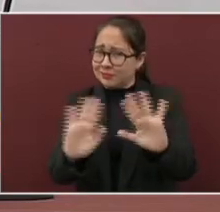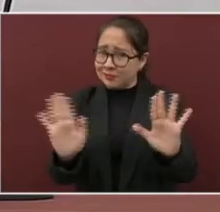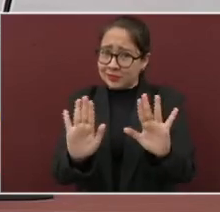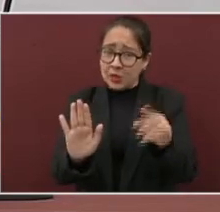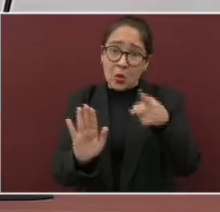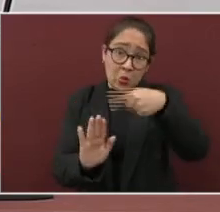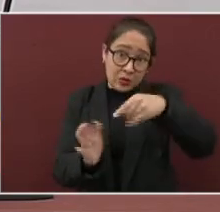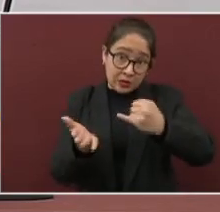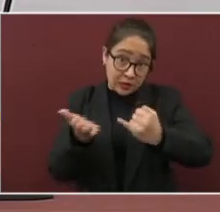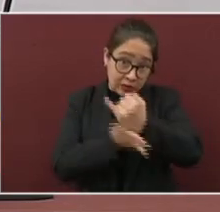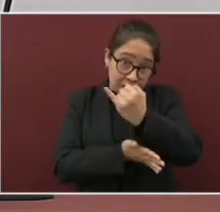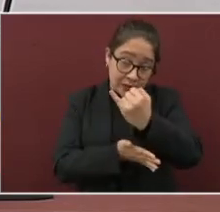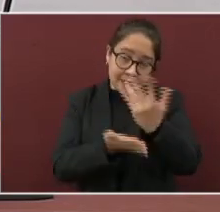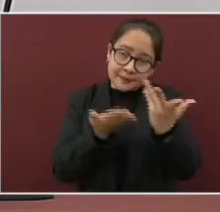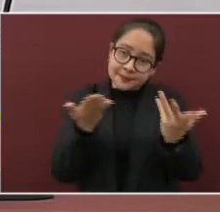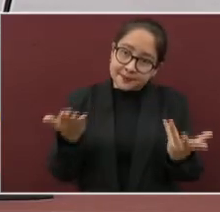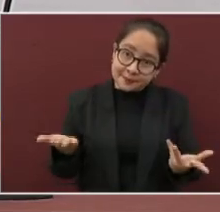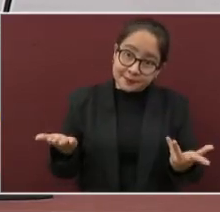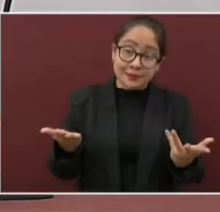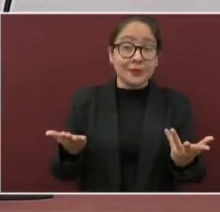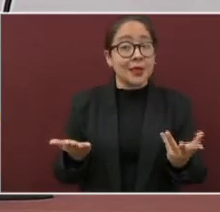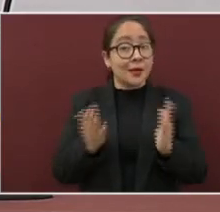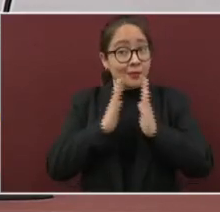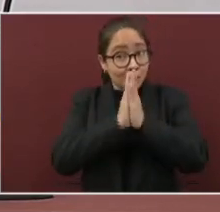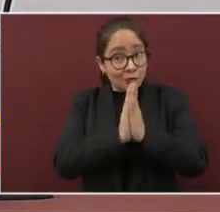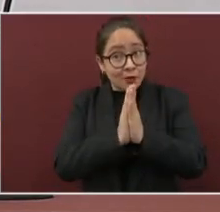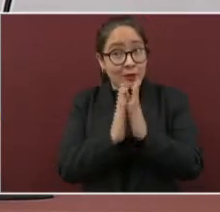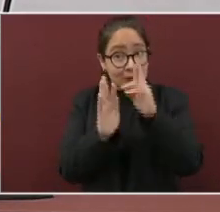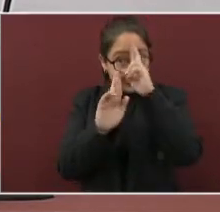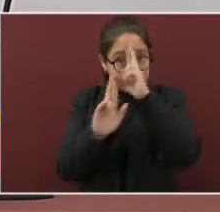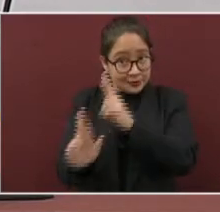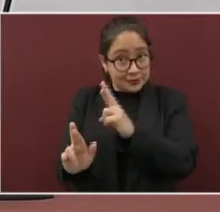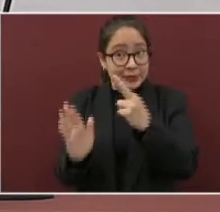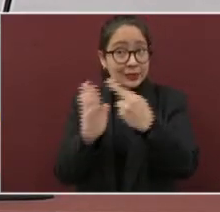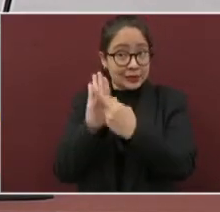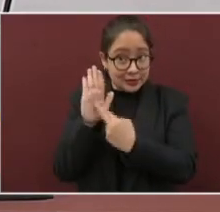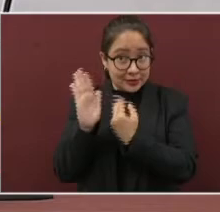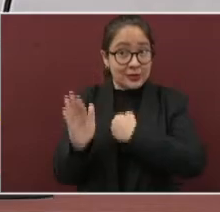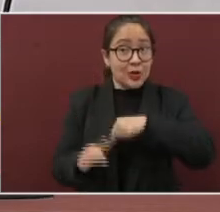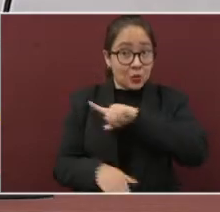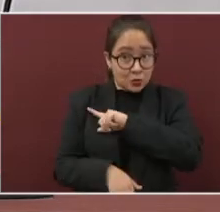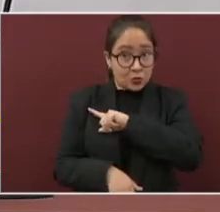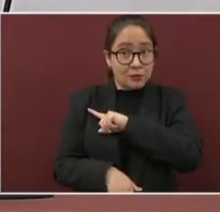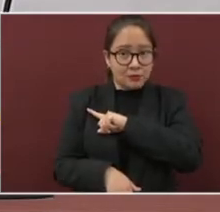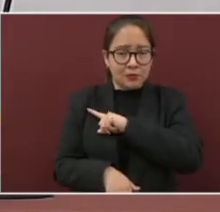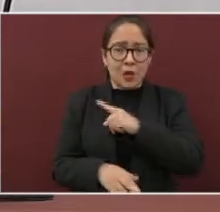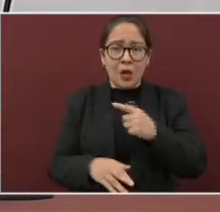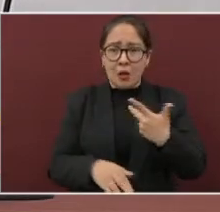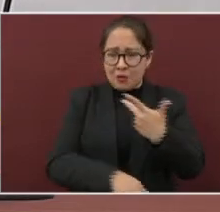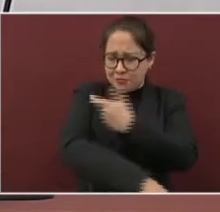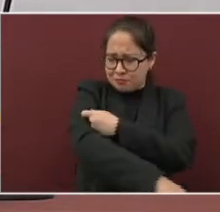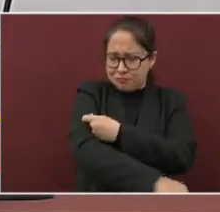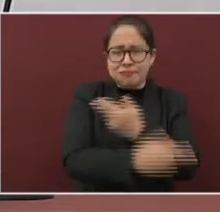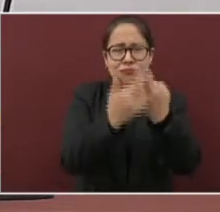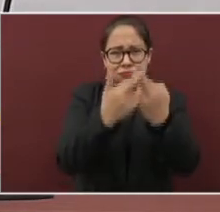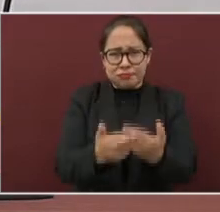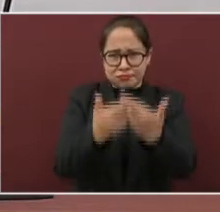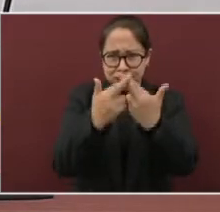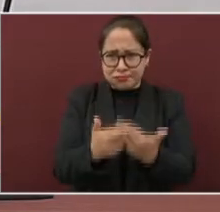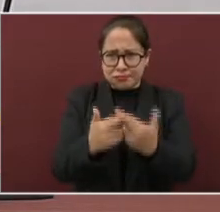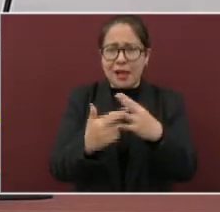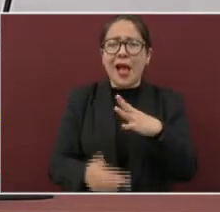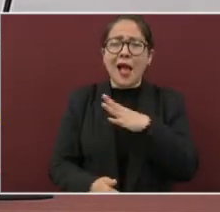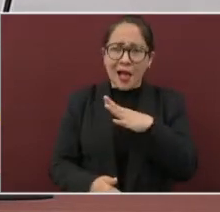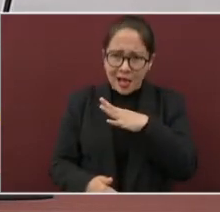ustedes toman esa decisión deben respetar las medidas sanitarias. Vacunas hay para todos. Ya